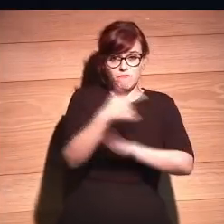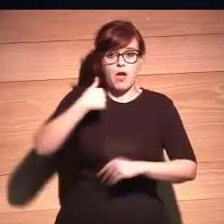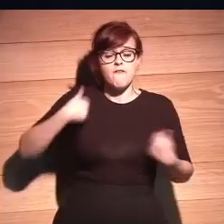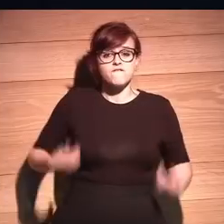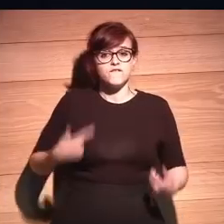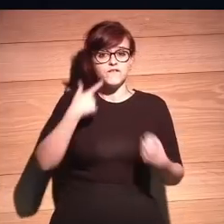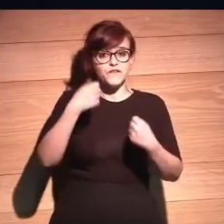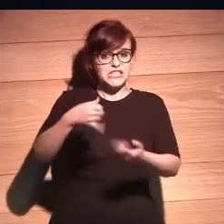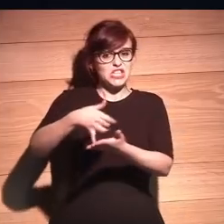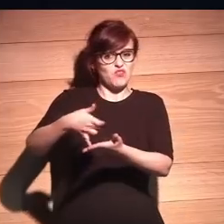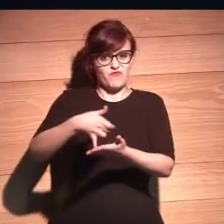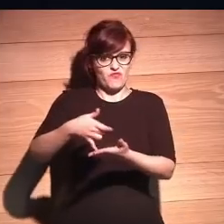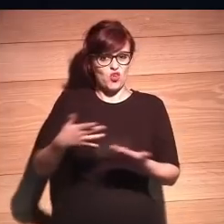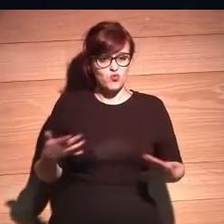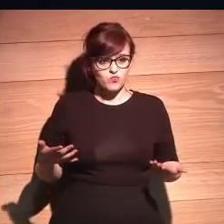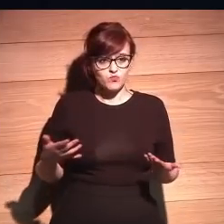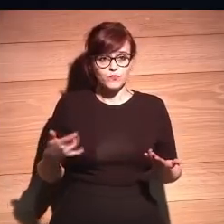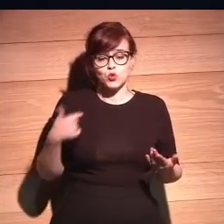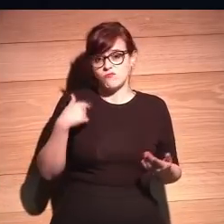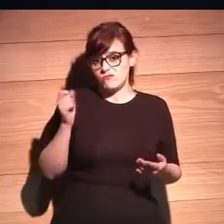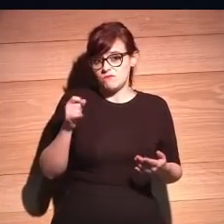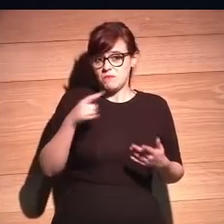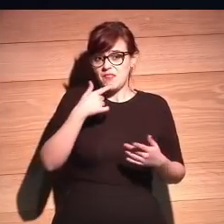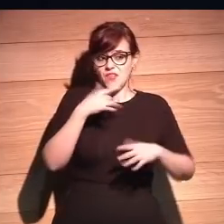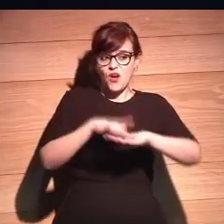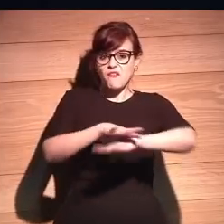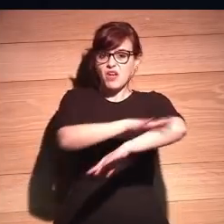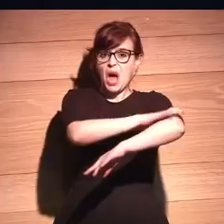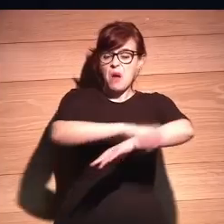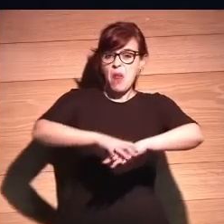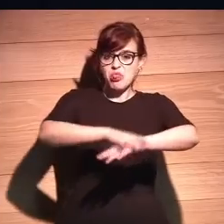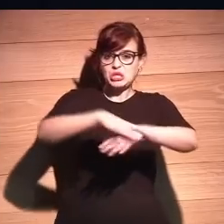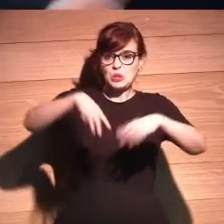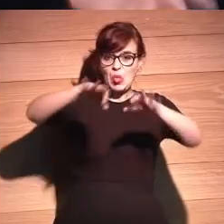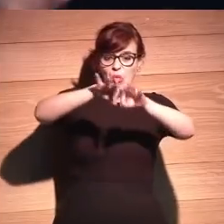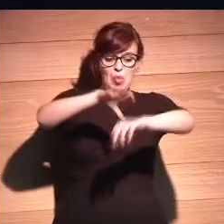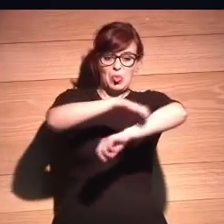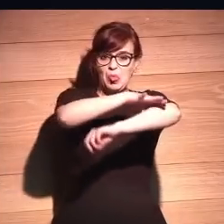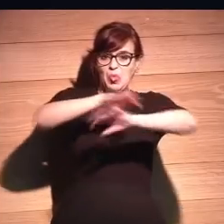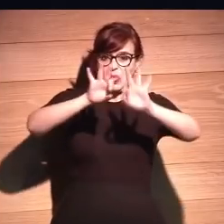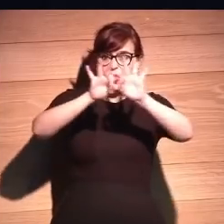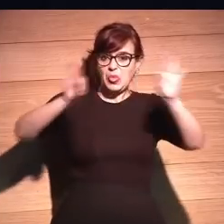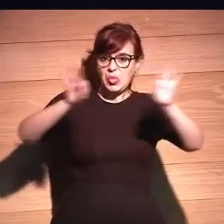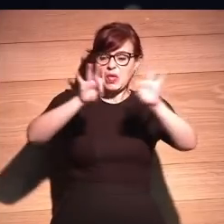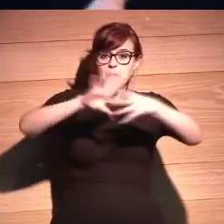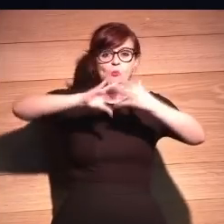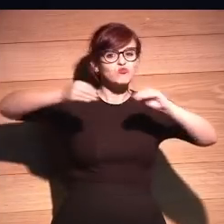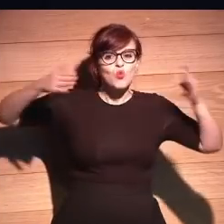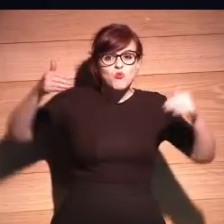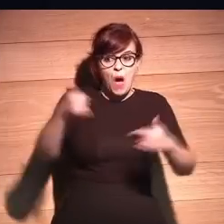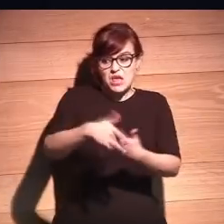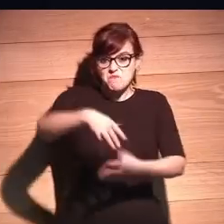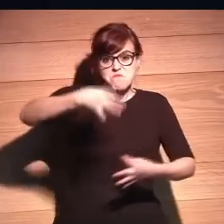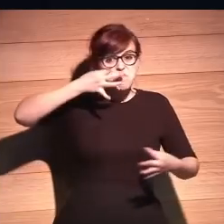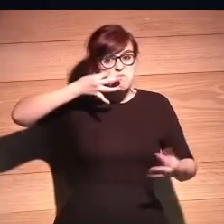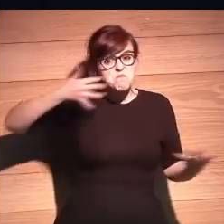físicamente. A mí, yo siempre digo, fíjate qué brazotes tan, tan, tan, sin músculo, ¿no?, que tengo.